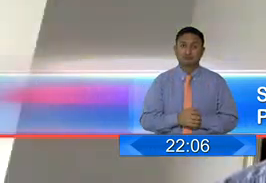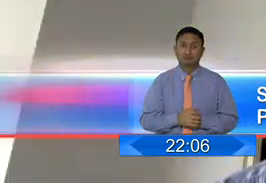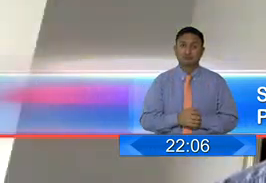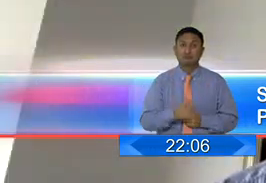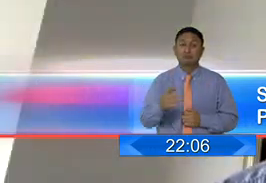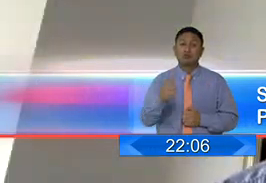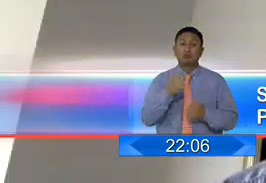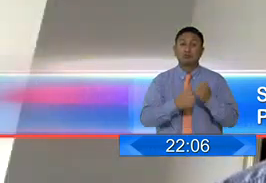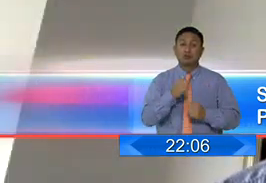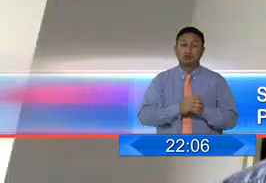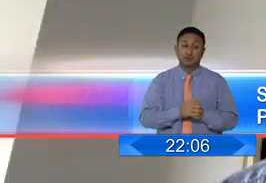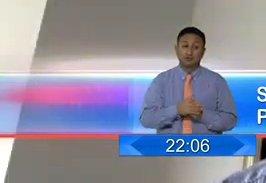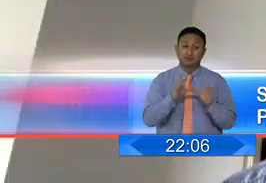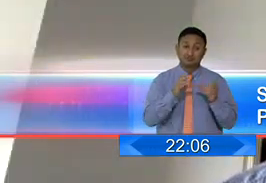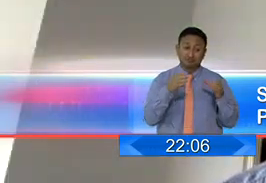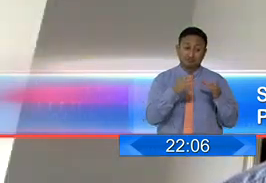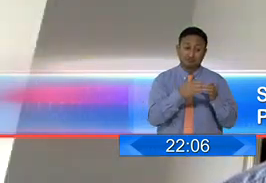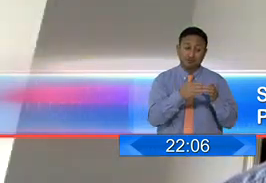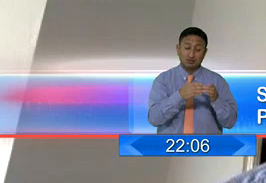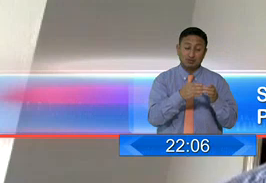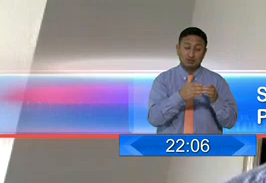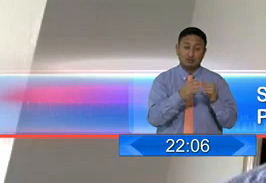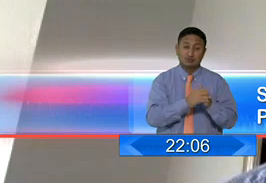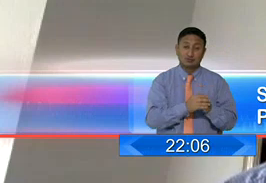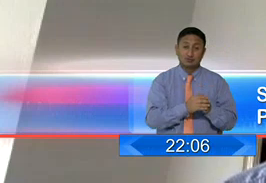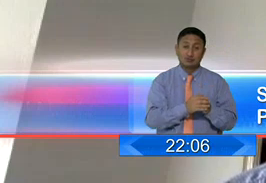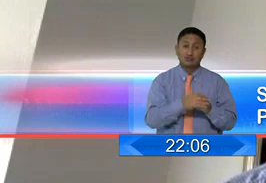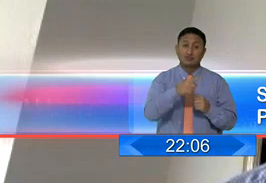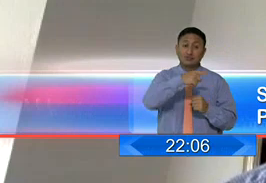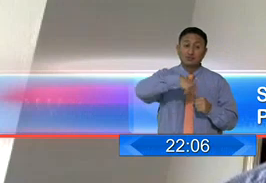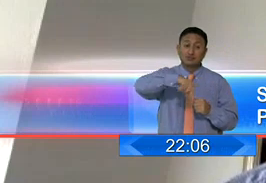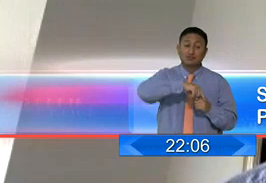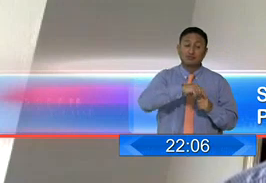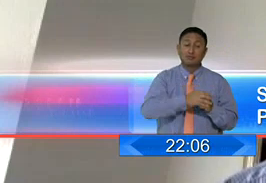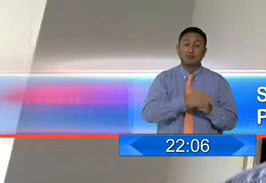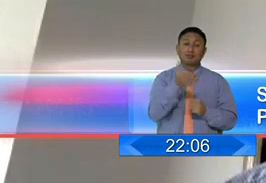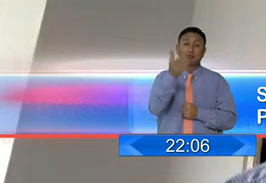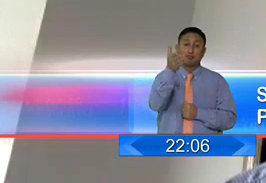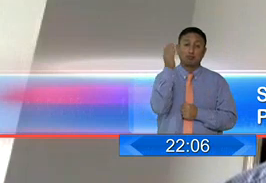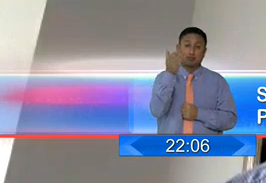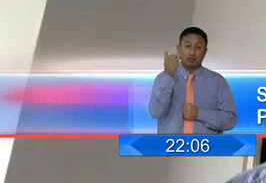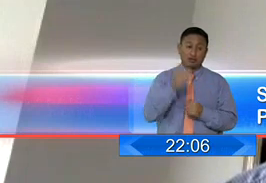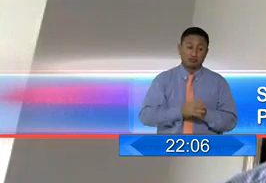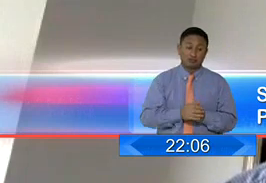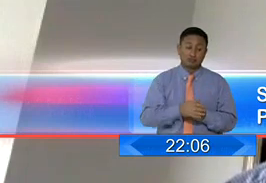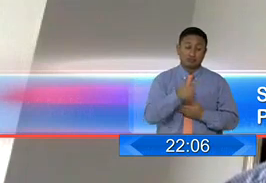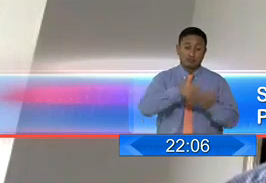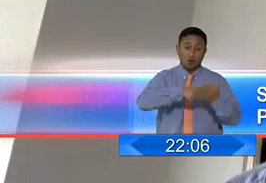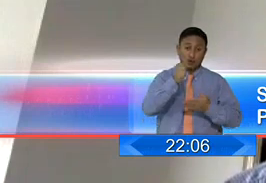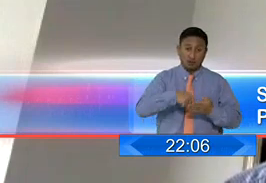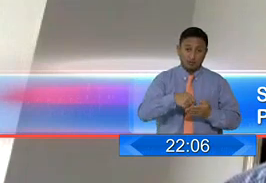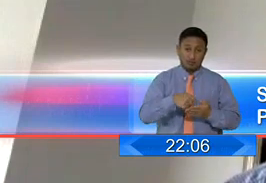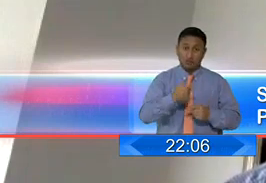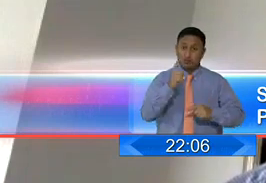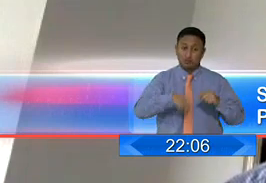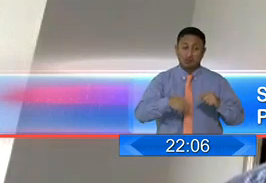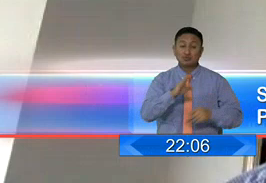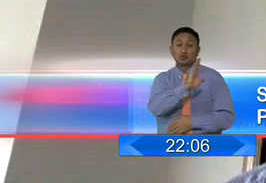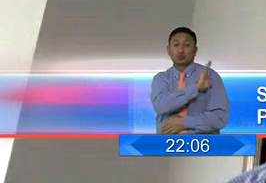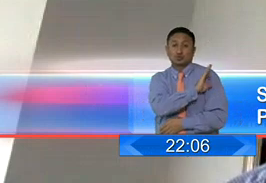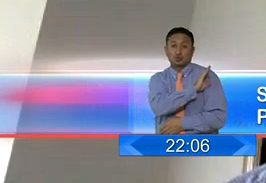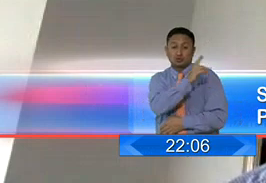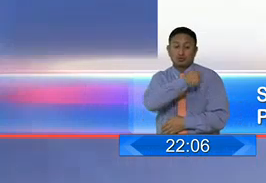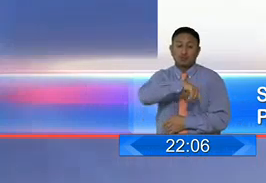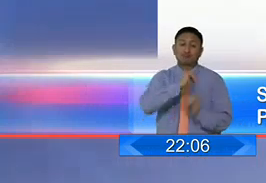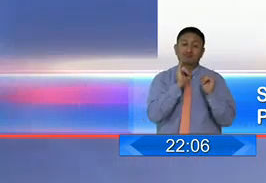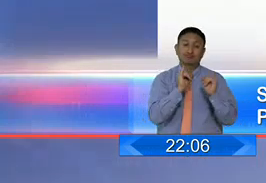al componente más sensible de la oferta académica que es personal, la contratación de personal docente, de tutores e